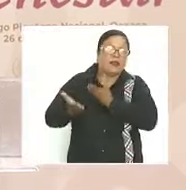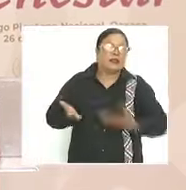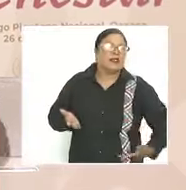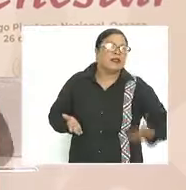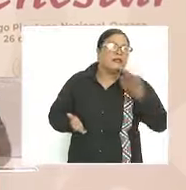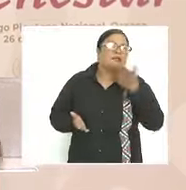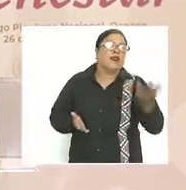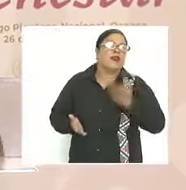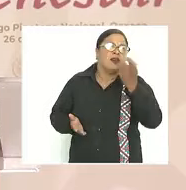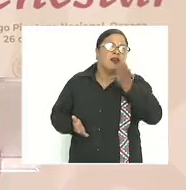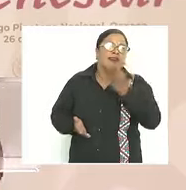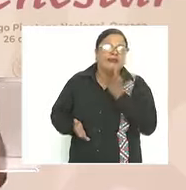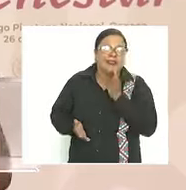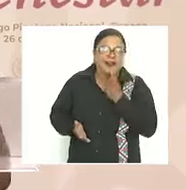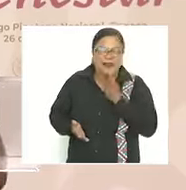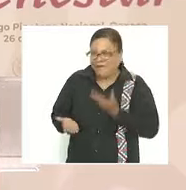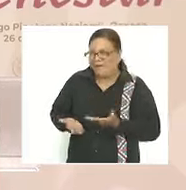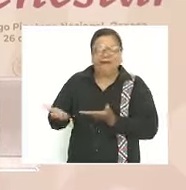orador